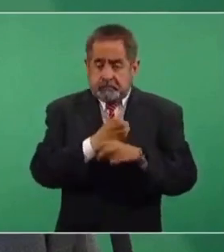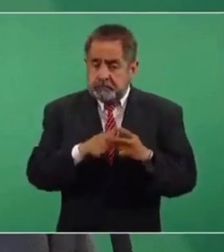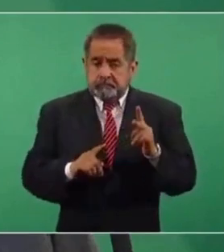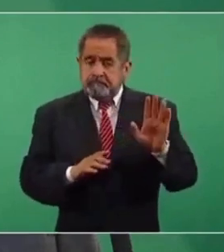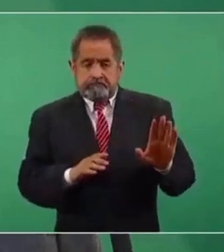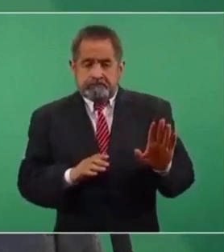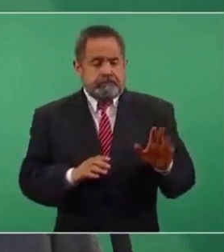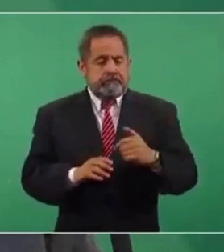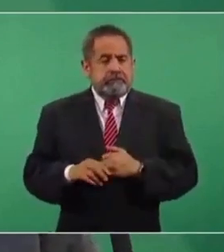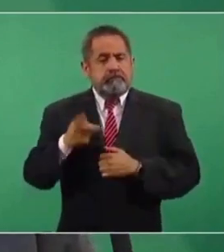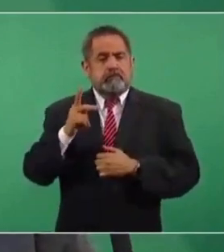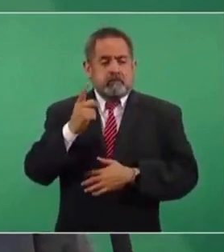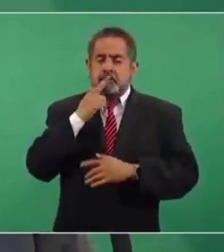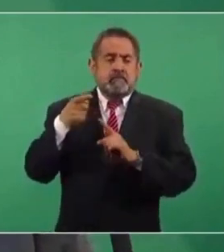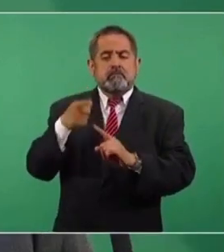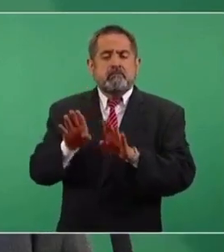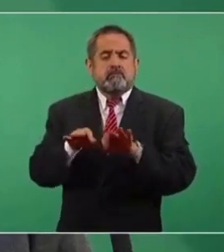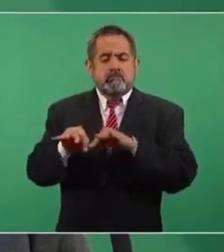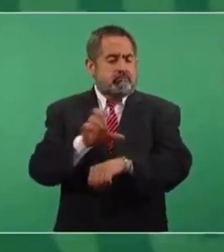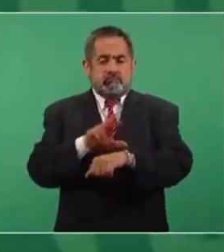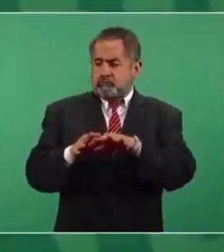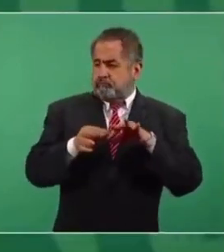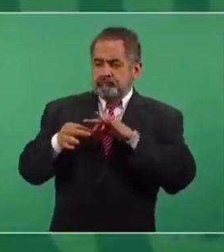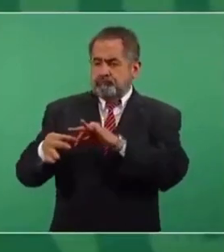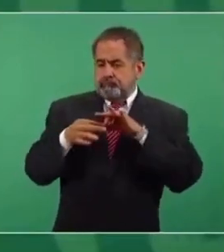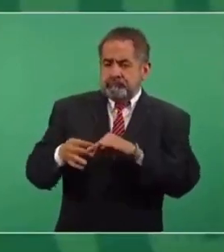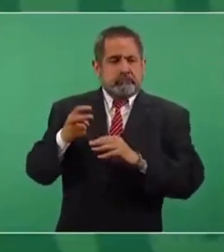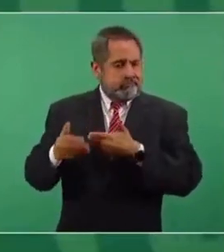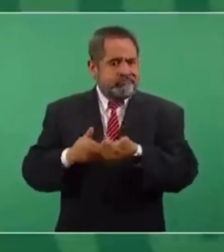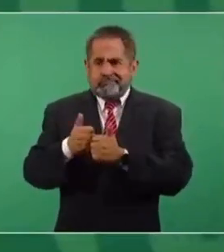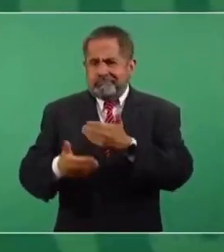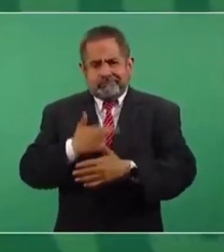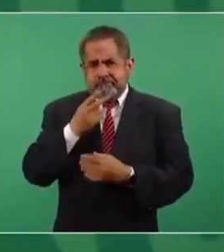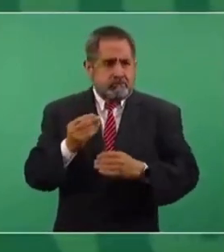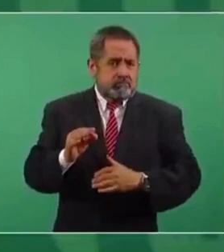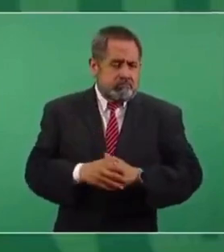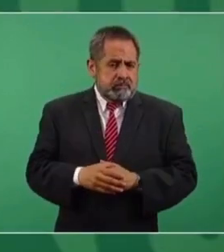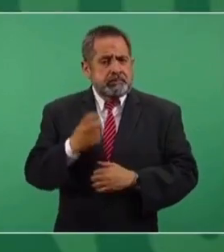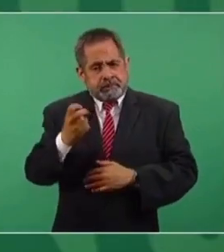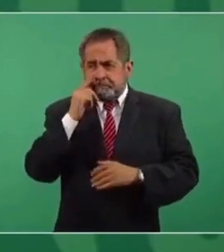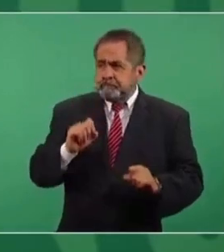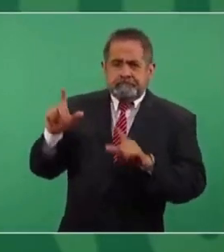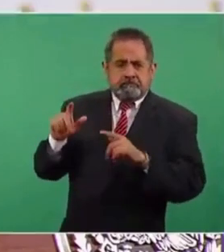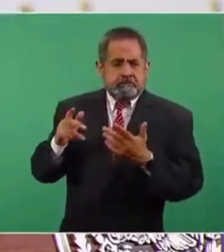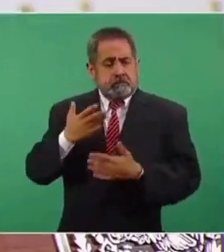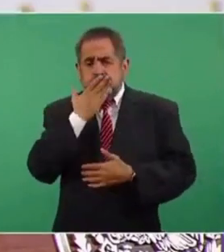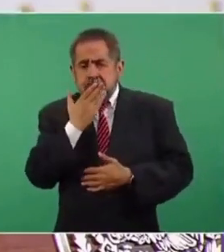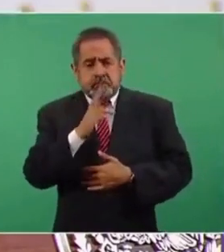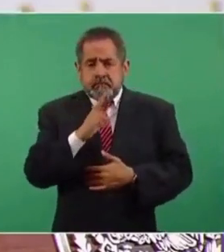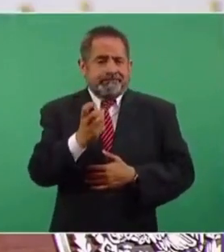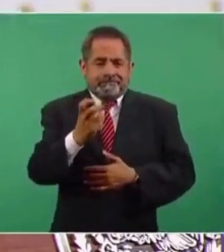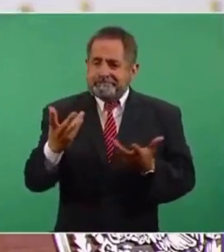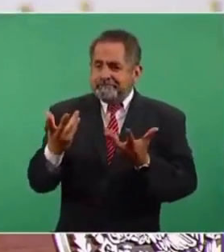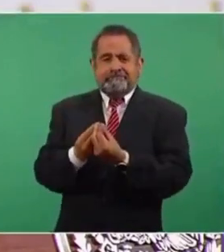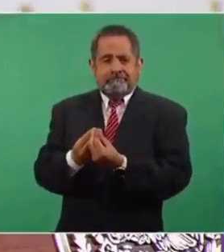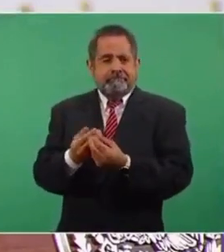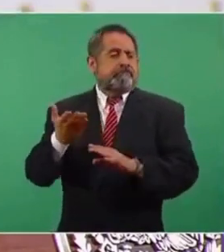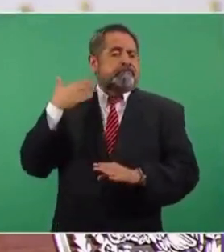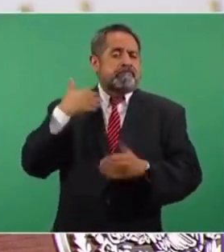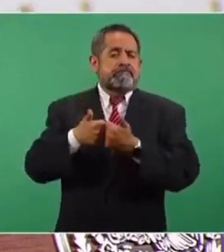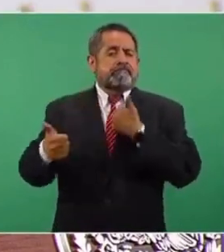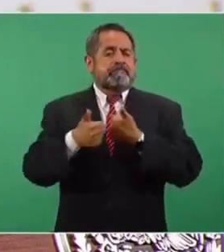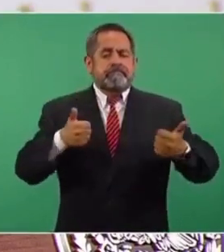pero la mejor forma es el trabajo coordinado, en eso hemos avanzado mucho, por eso son buenos los resultados, porque antes